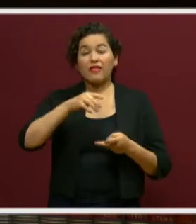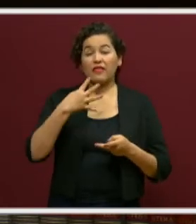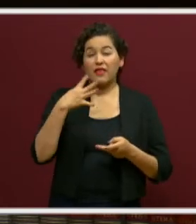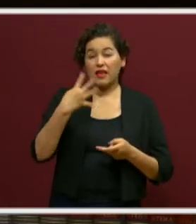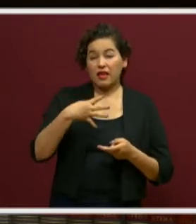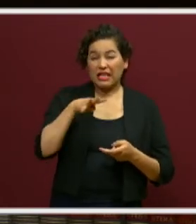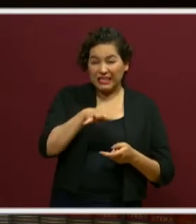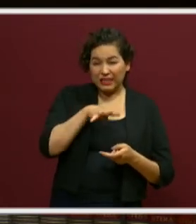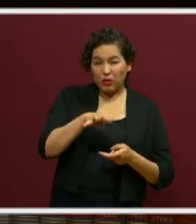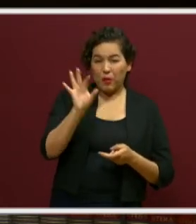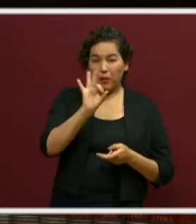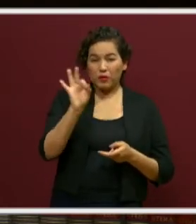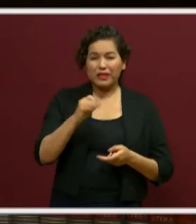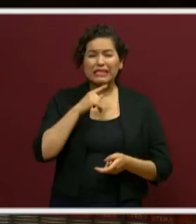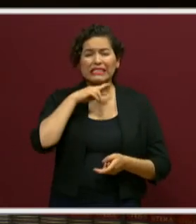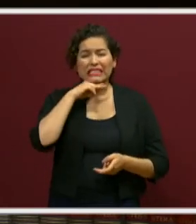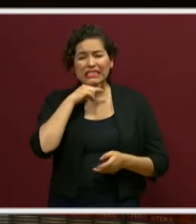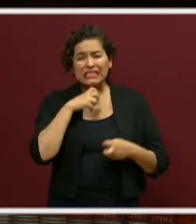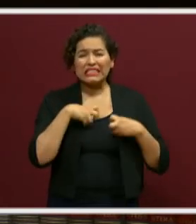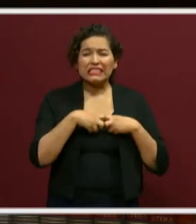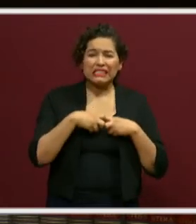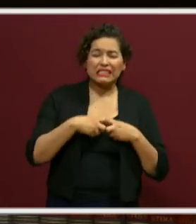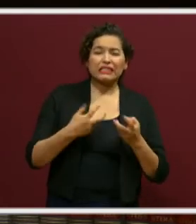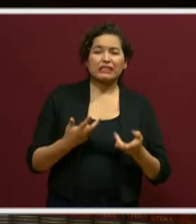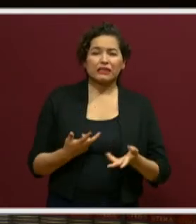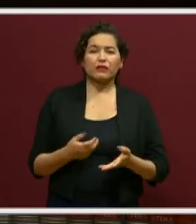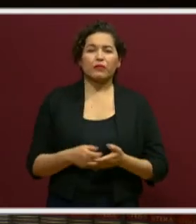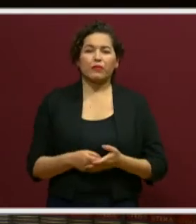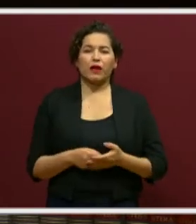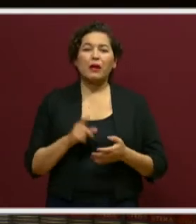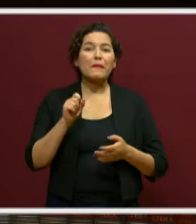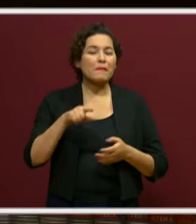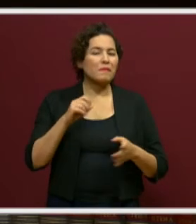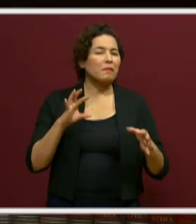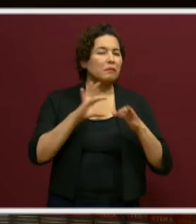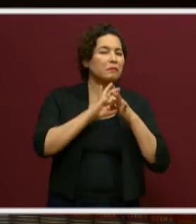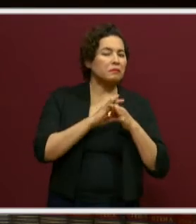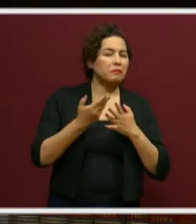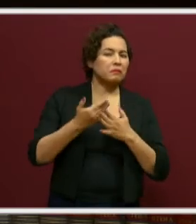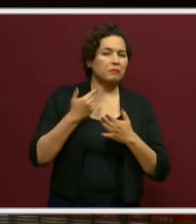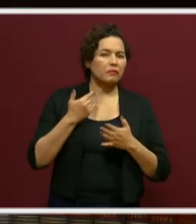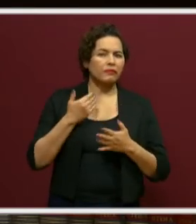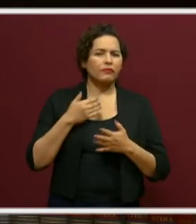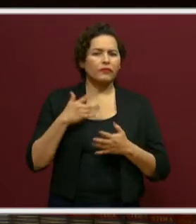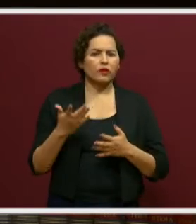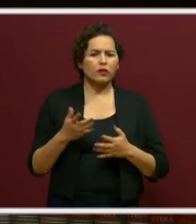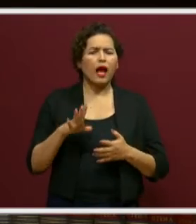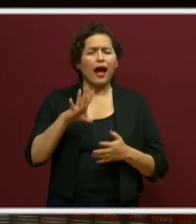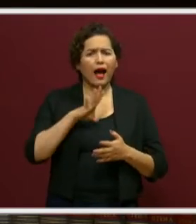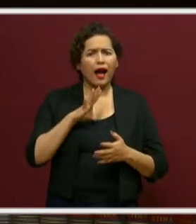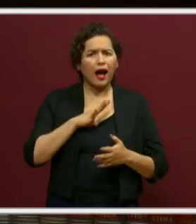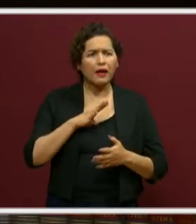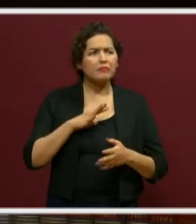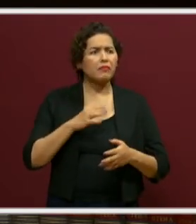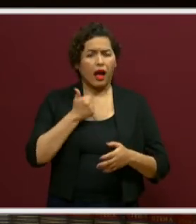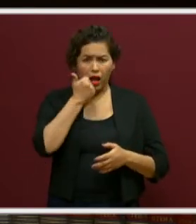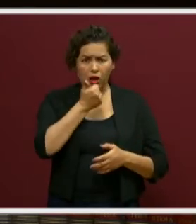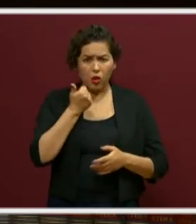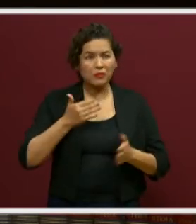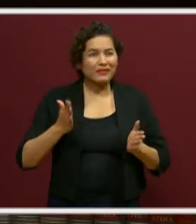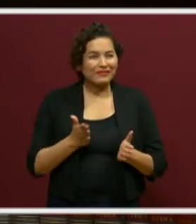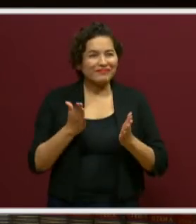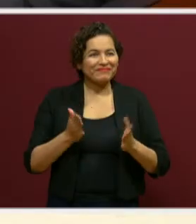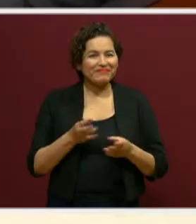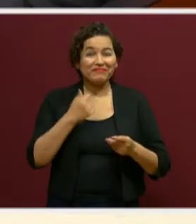considera que no aprendió lo suficiente. Bueno, más o menos se relaciona con la anterior. Pero entonces, si hay un entusiasmo, ¿por qué regresar?